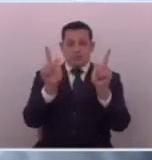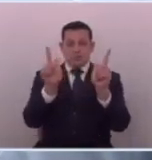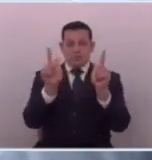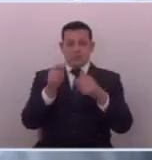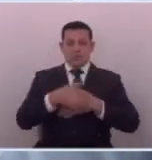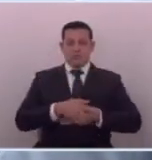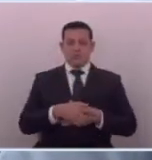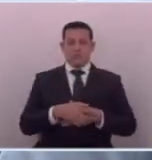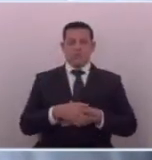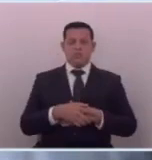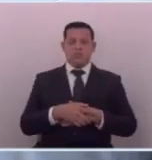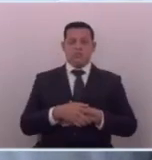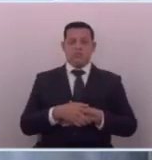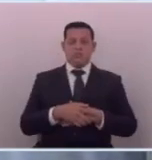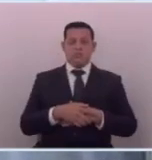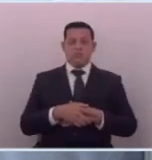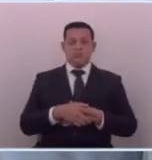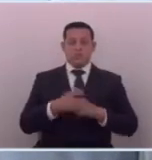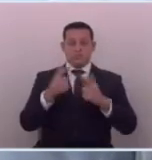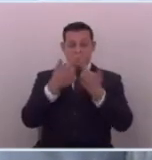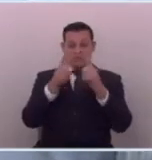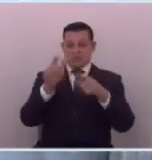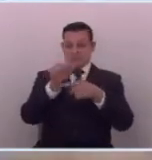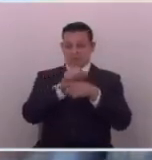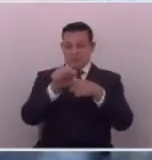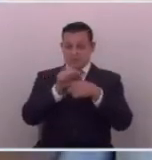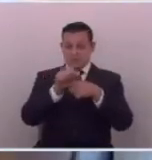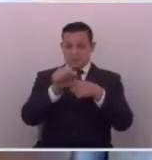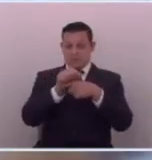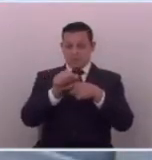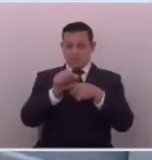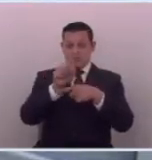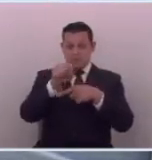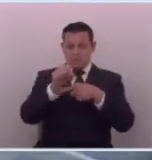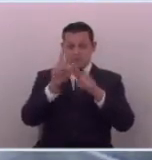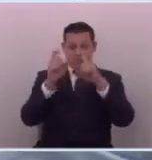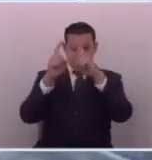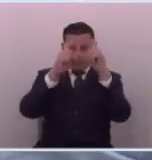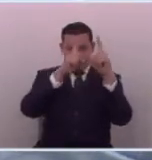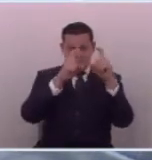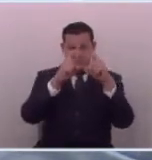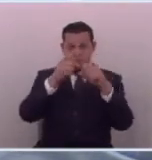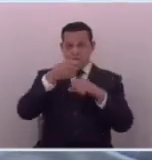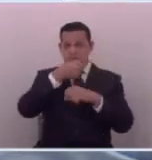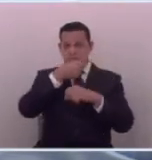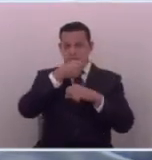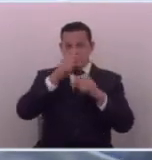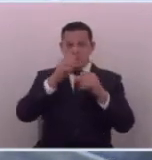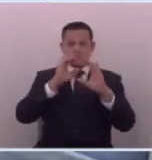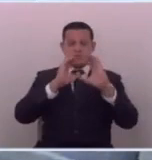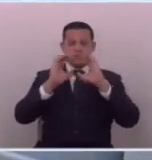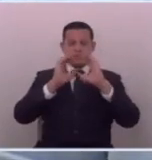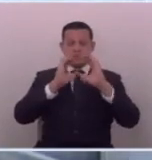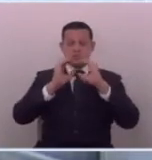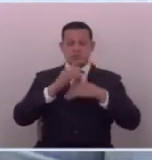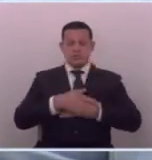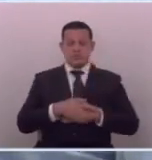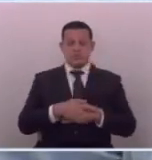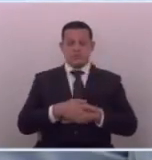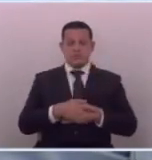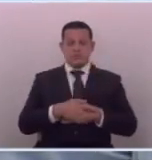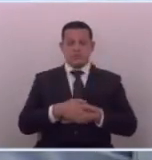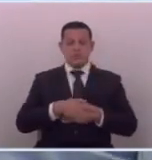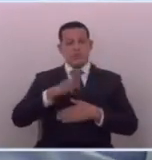al libre ejercicio de ese fotoperiodista ah pero